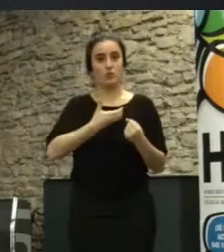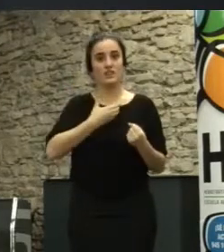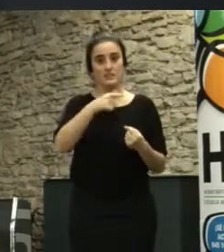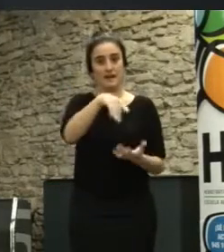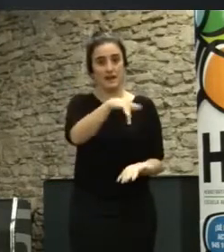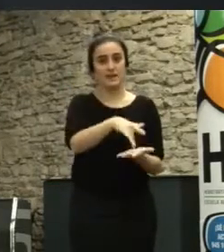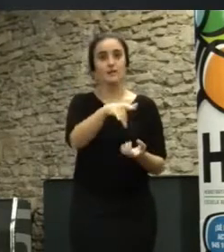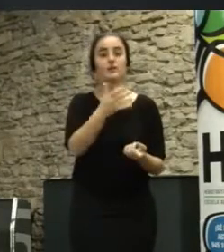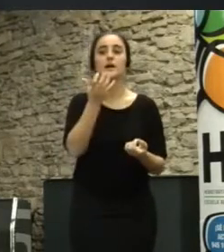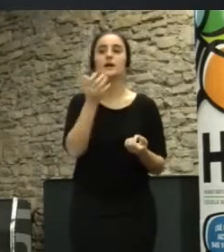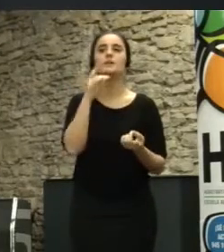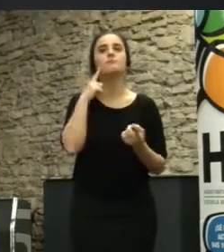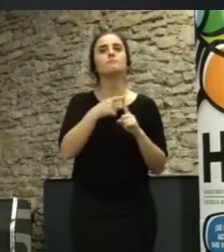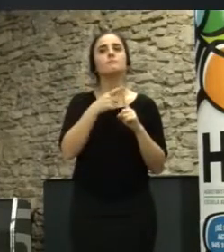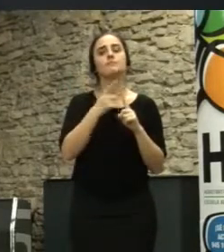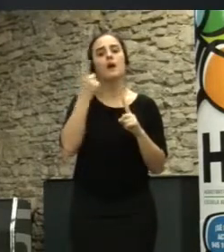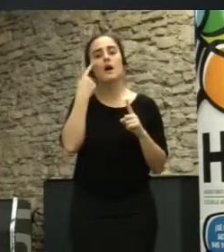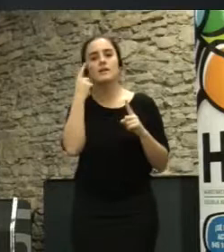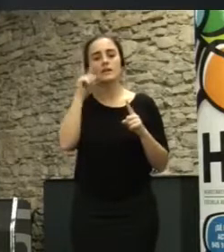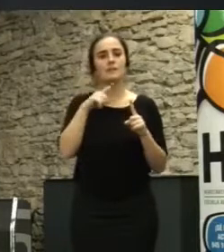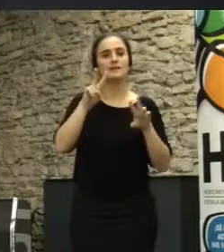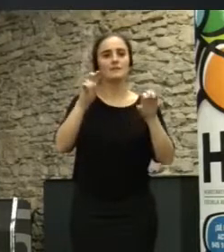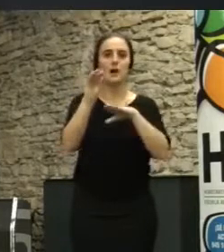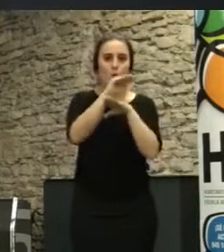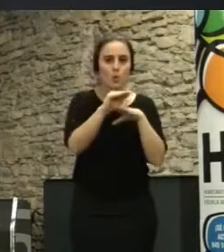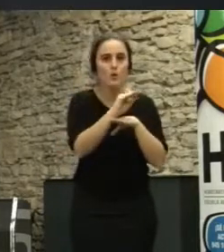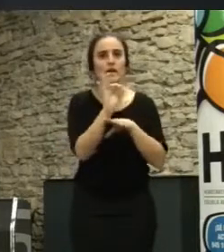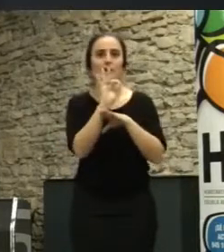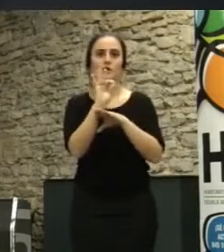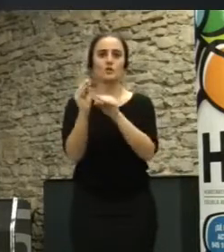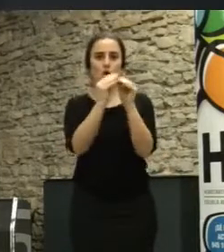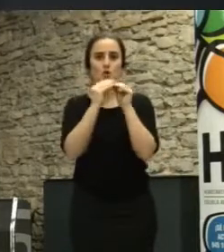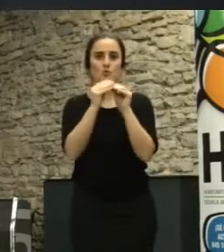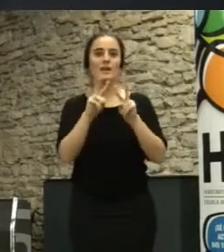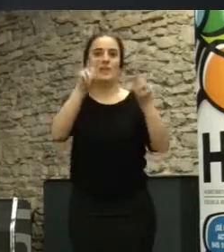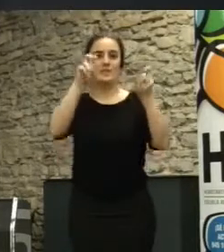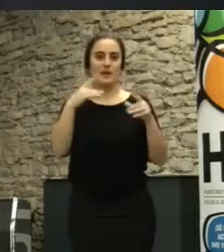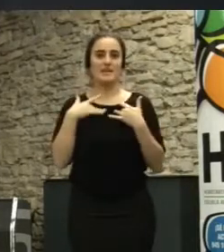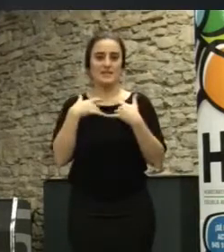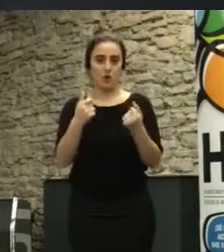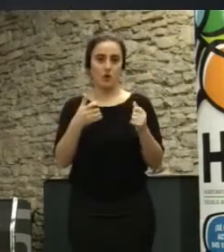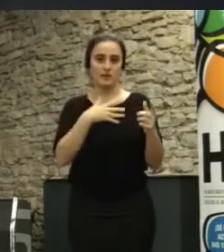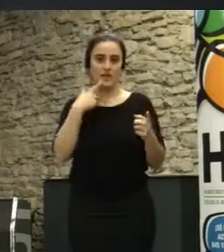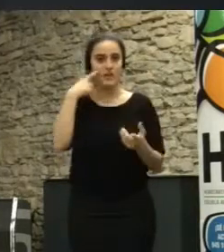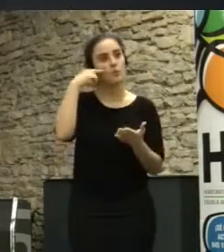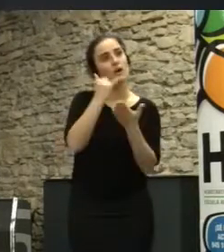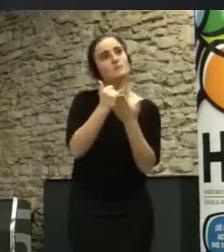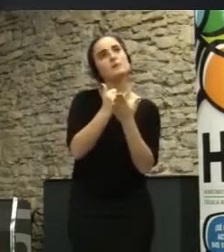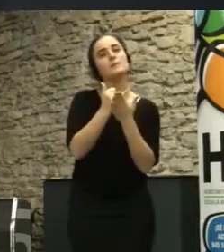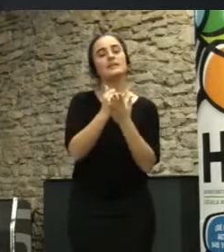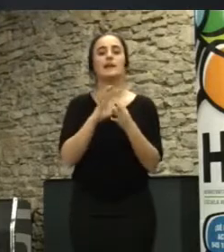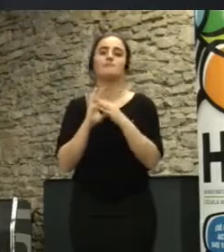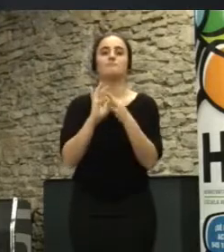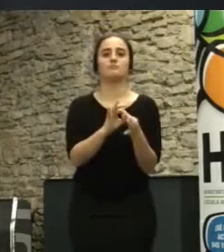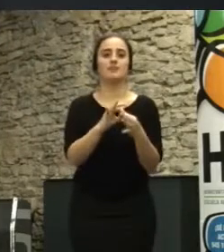un poco el marco de los cuidados y de lo comunitario en la salud, ¿no? Entonces va a ser un experimento distrito vinculado a